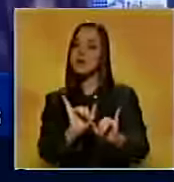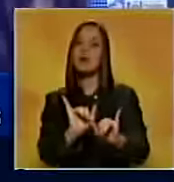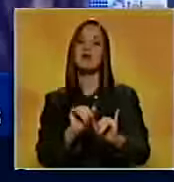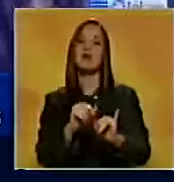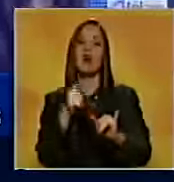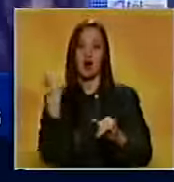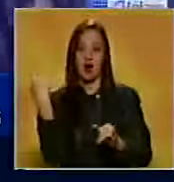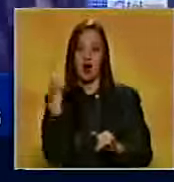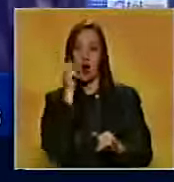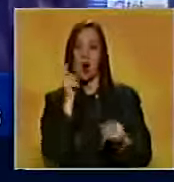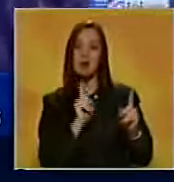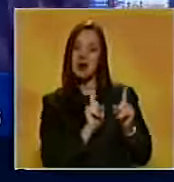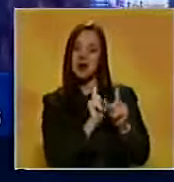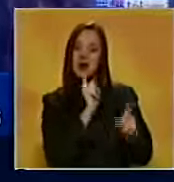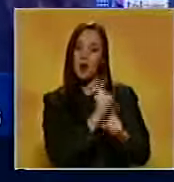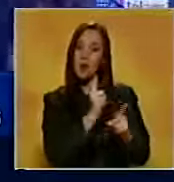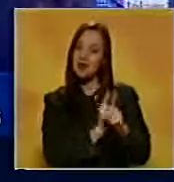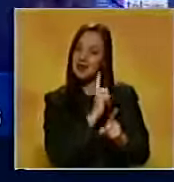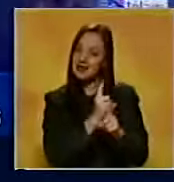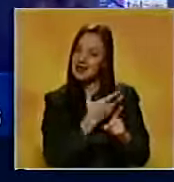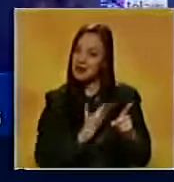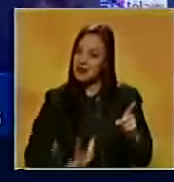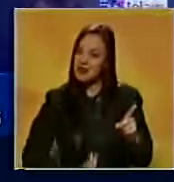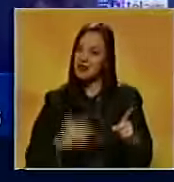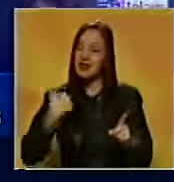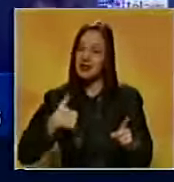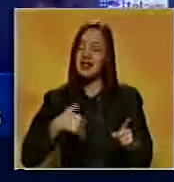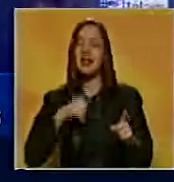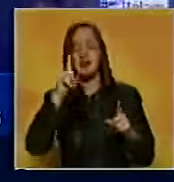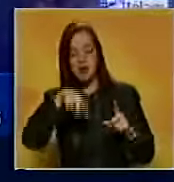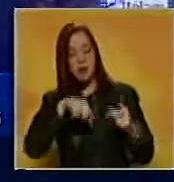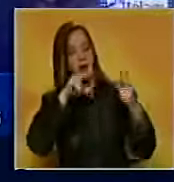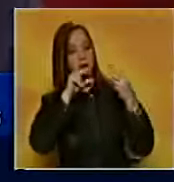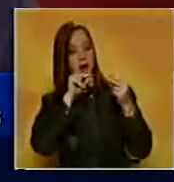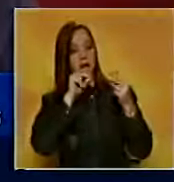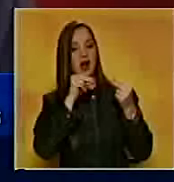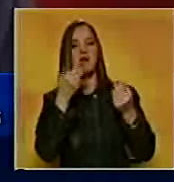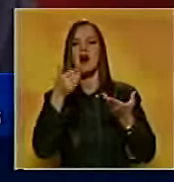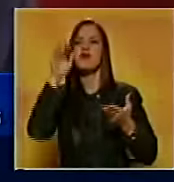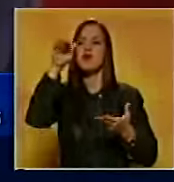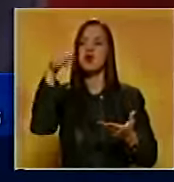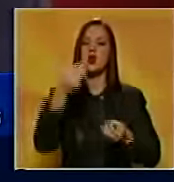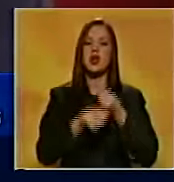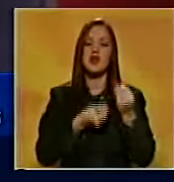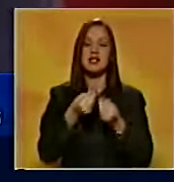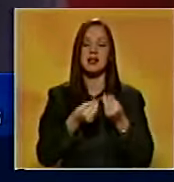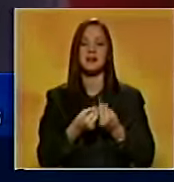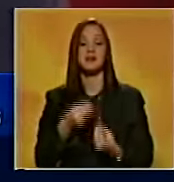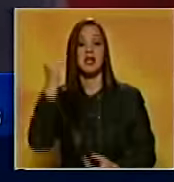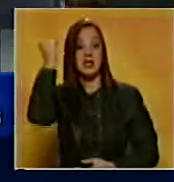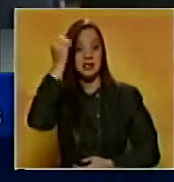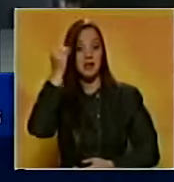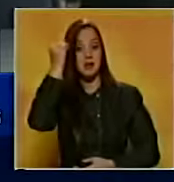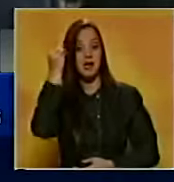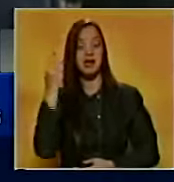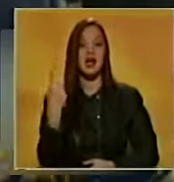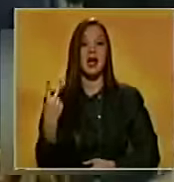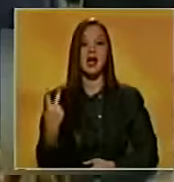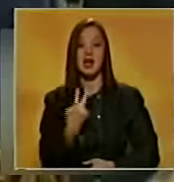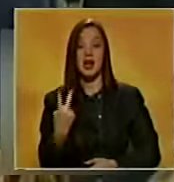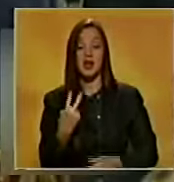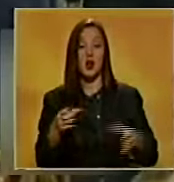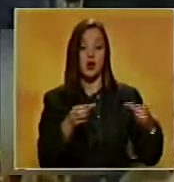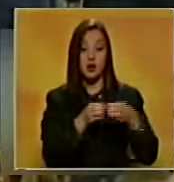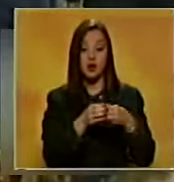del Frente Una, Sergio Massa, para debatir sobre la futura agenda de la nación. Se tiene previsto que a ambas reuniones también asista el